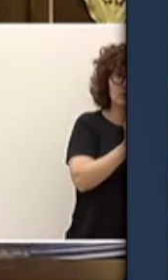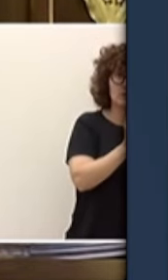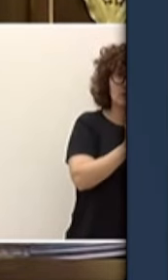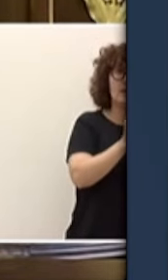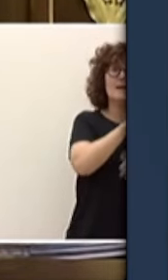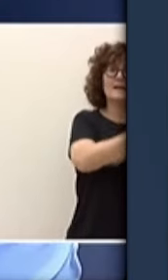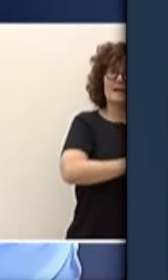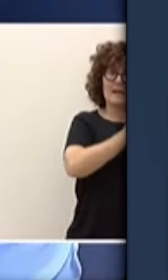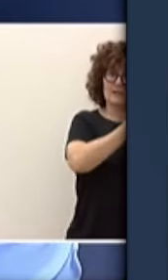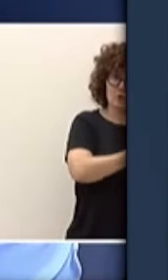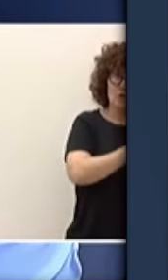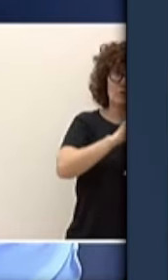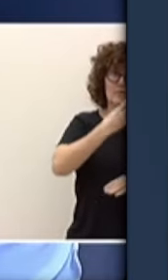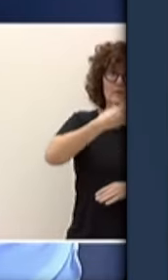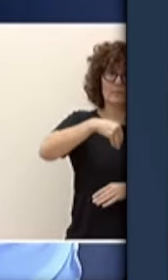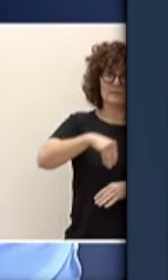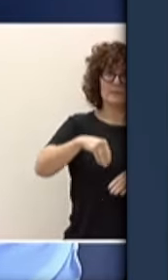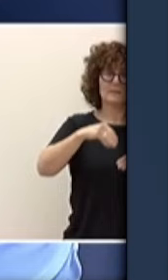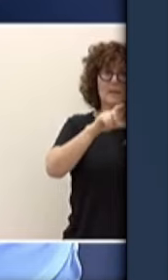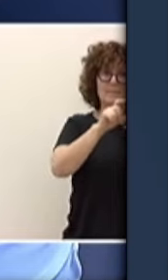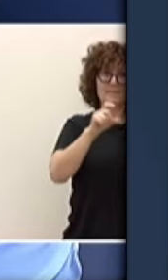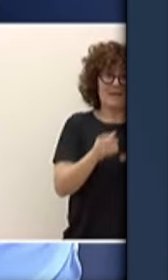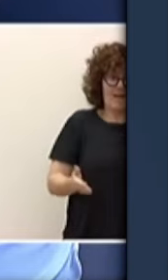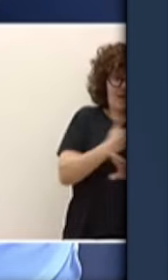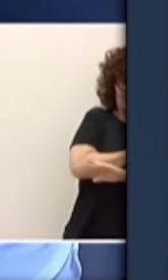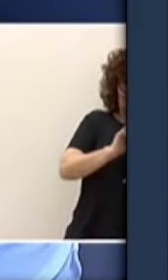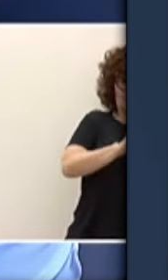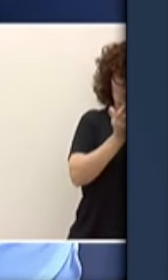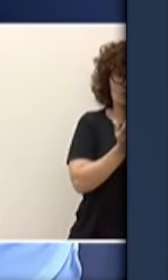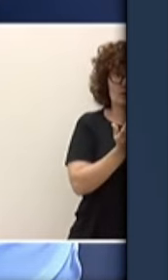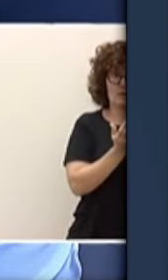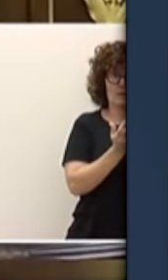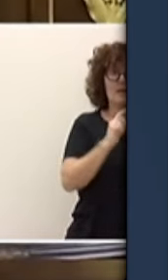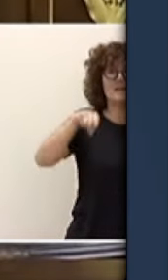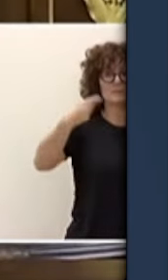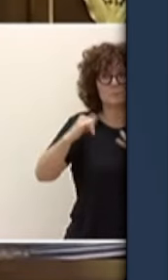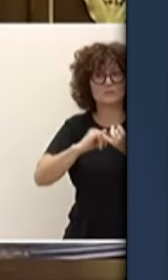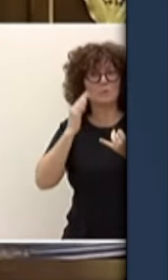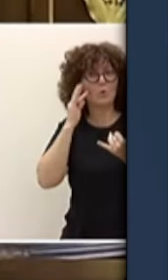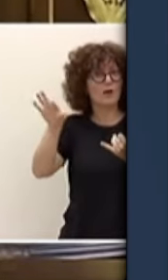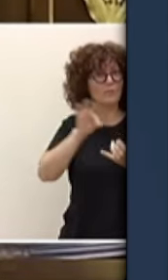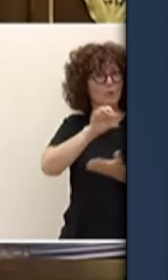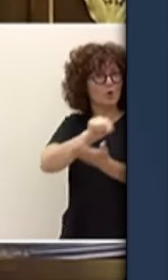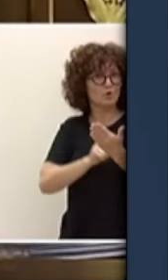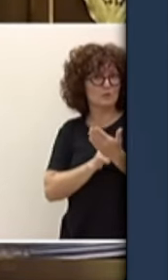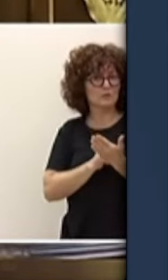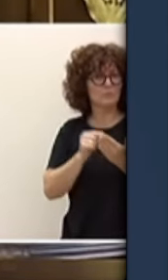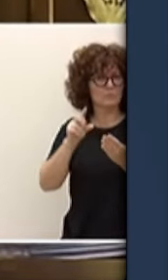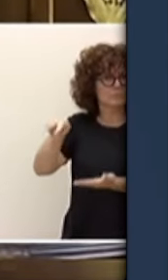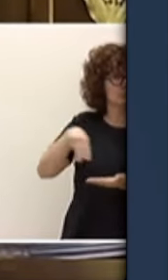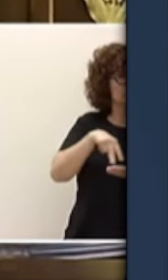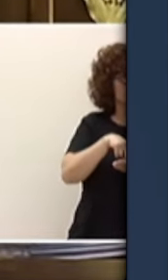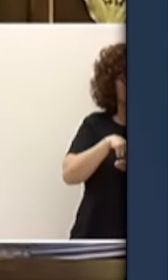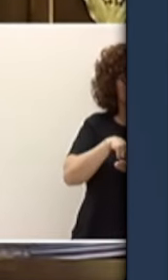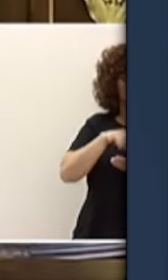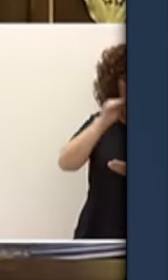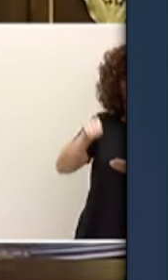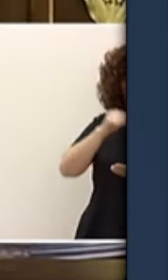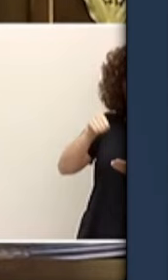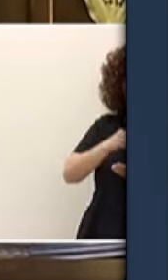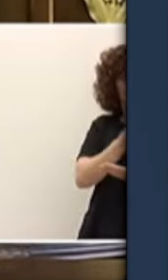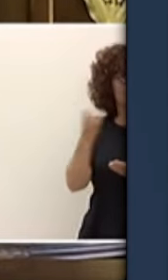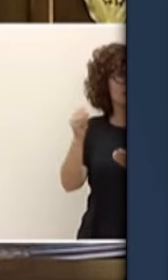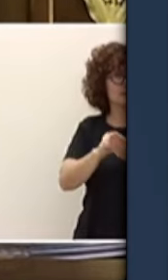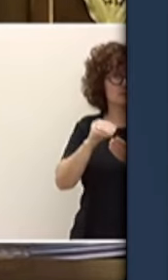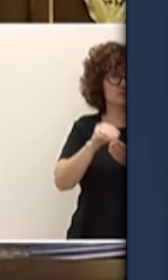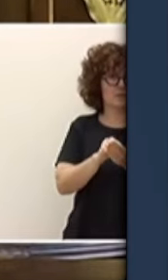señora Gómez y usted no ha contestado en esta cámara una pregunta que le he hecho en sesión de control dos veces y que le he hecho desde esta tribuna ¿a cuántos CEOs